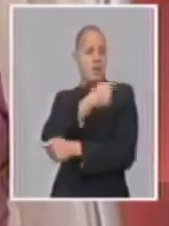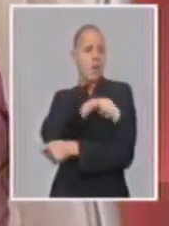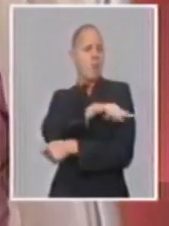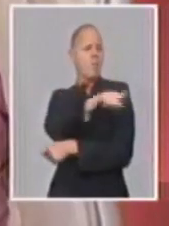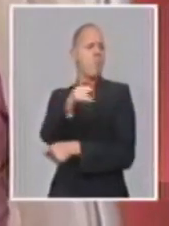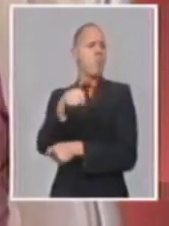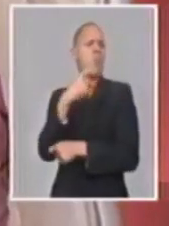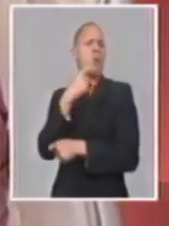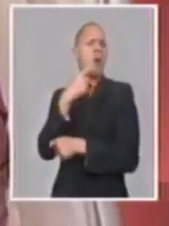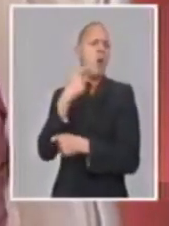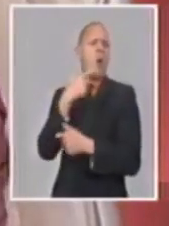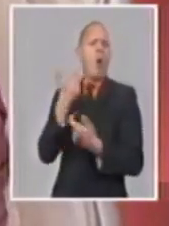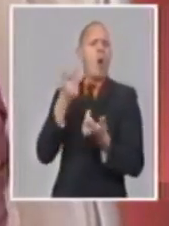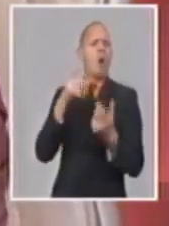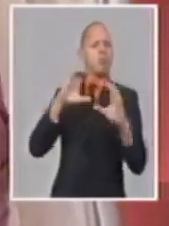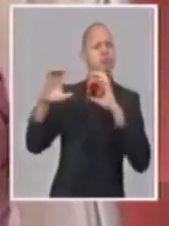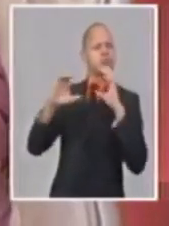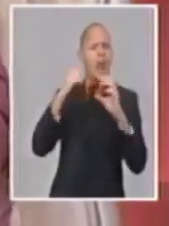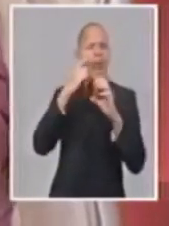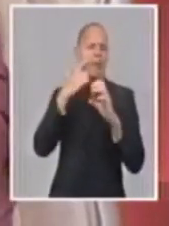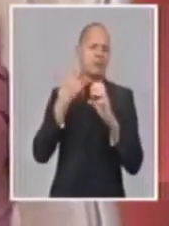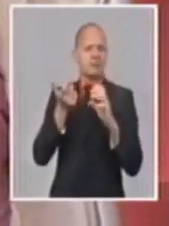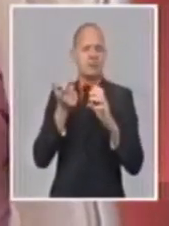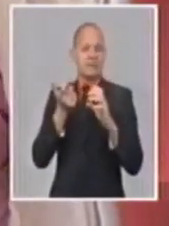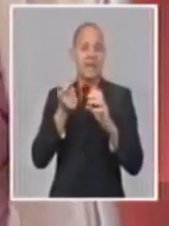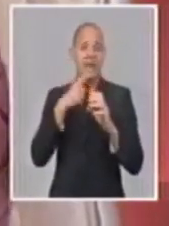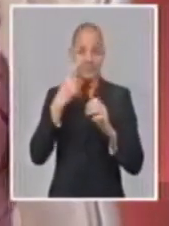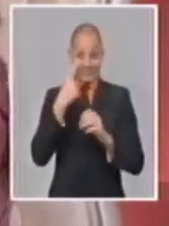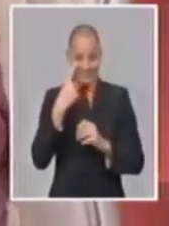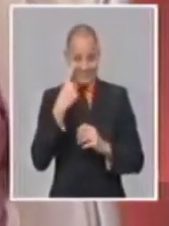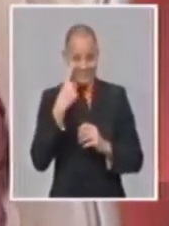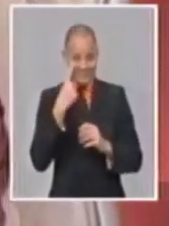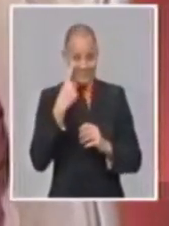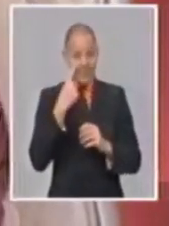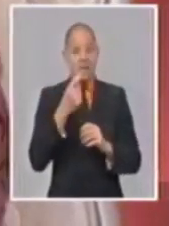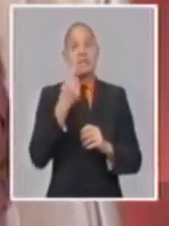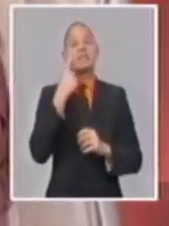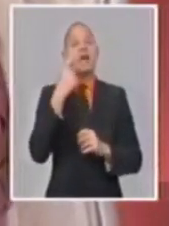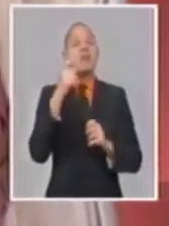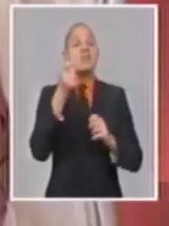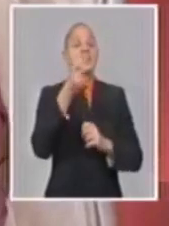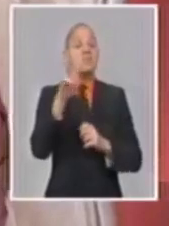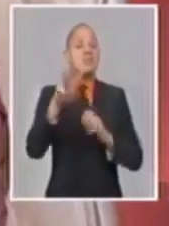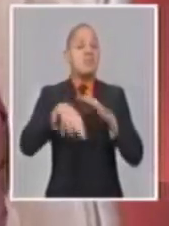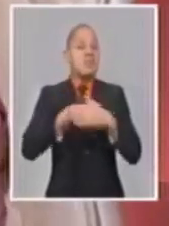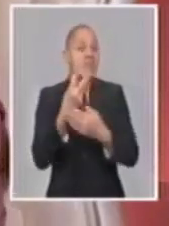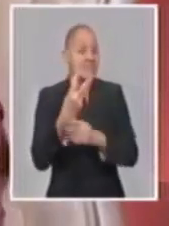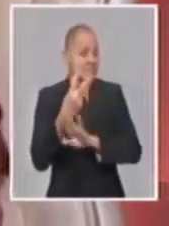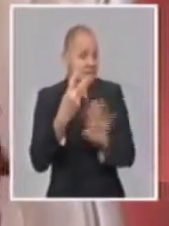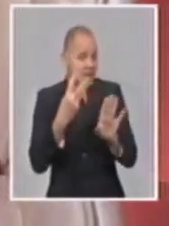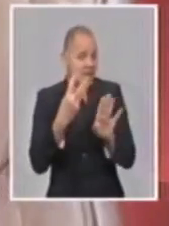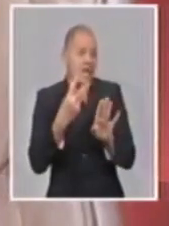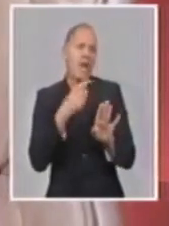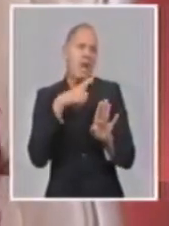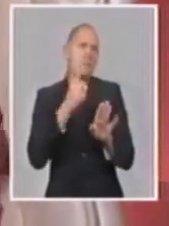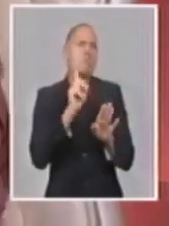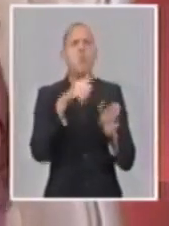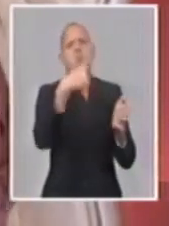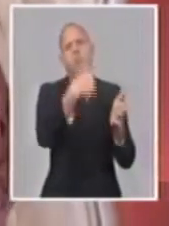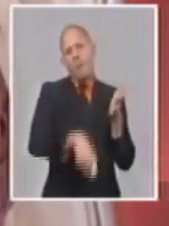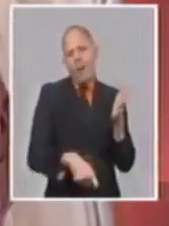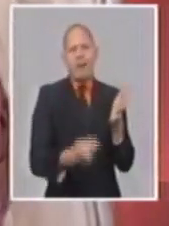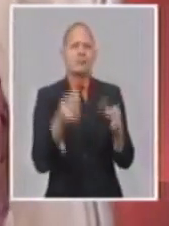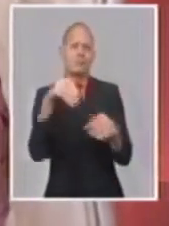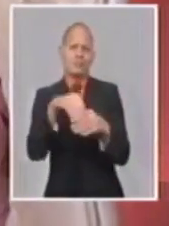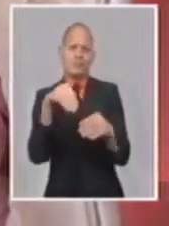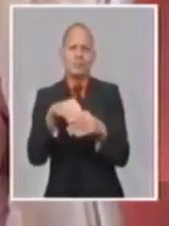Finanzas y solo en 13 días en temas de precios, porque también recibimos consultas en los temas de impuestos, en los